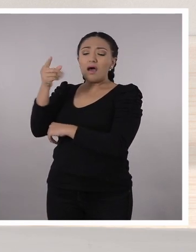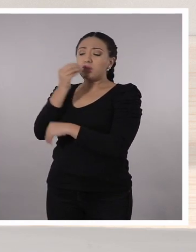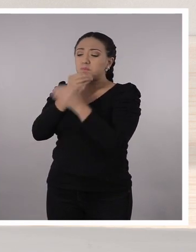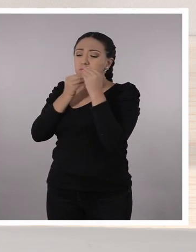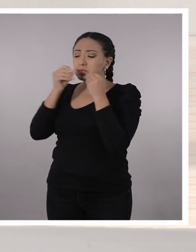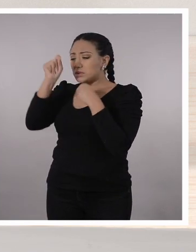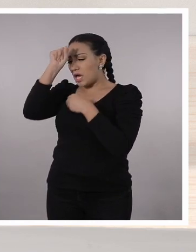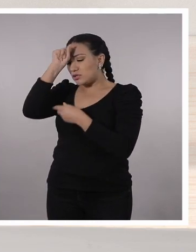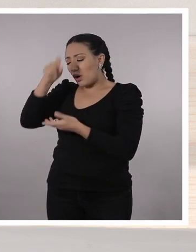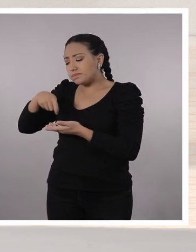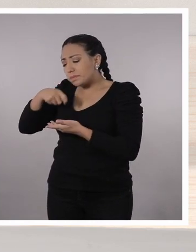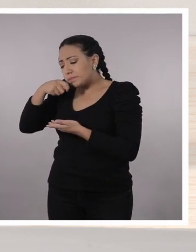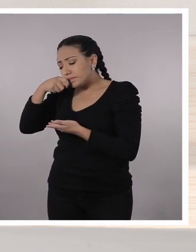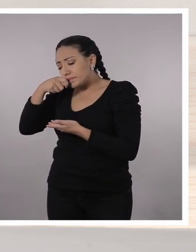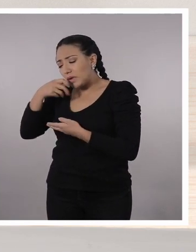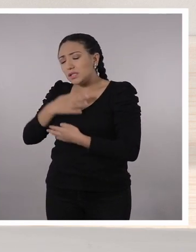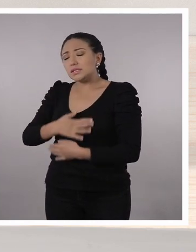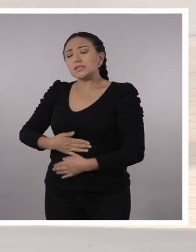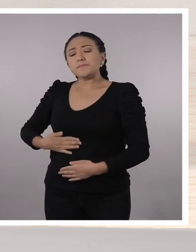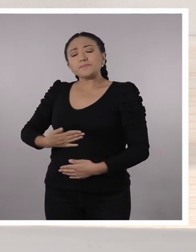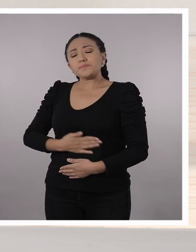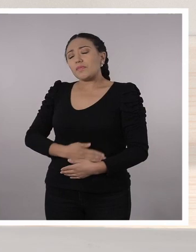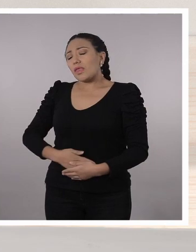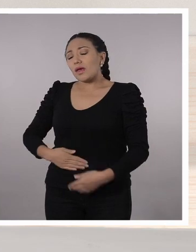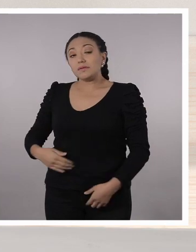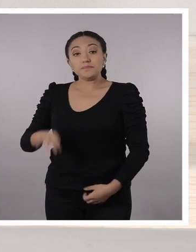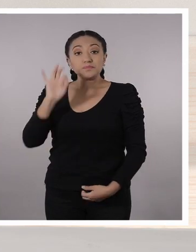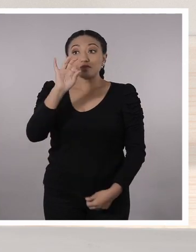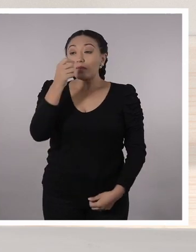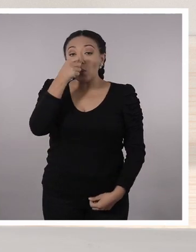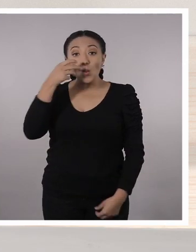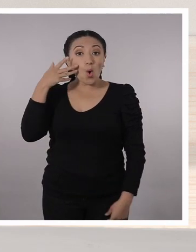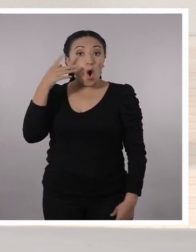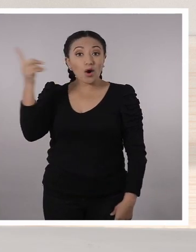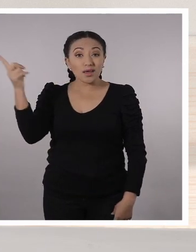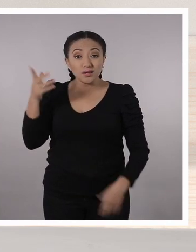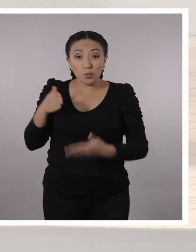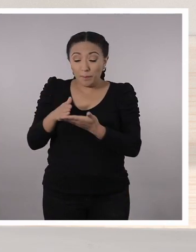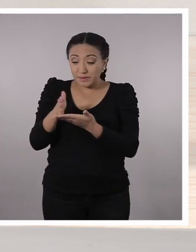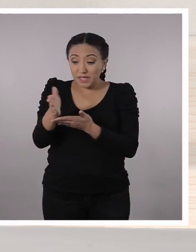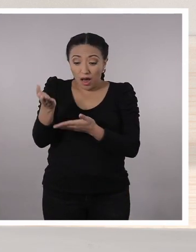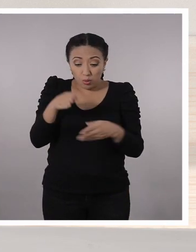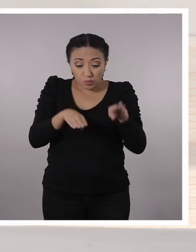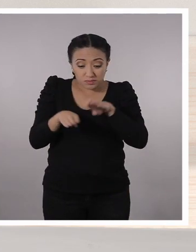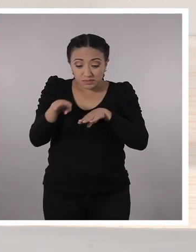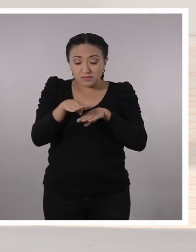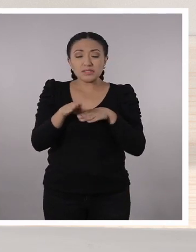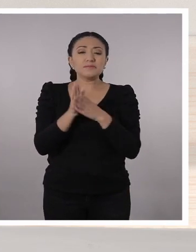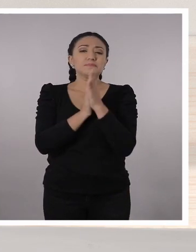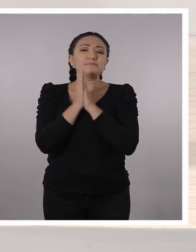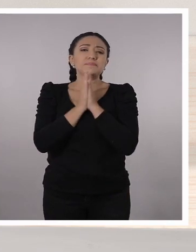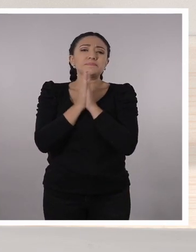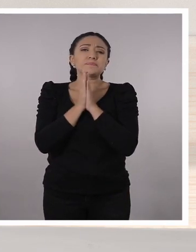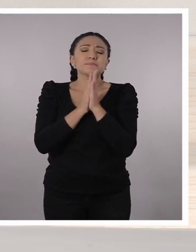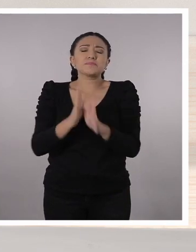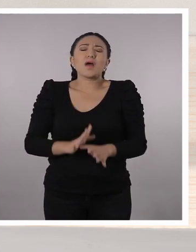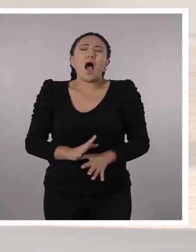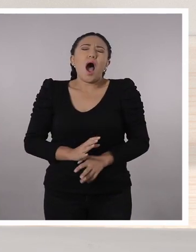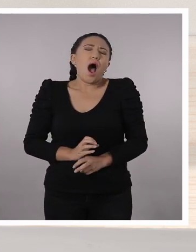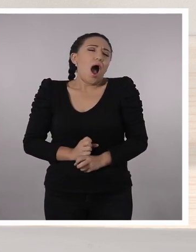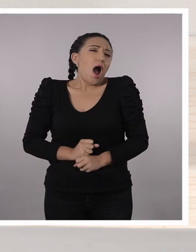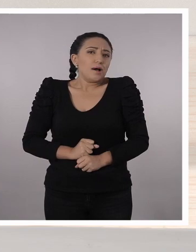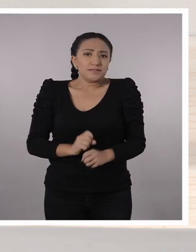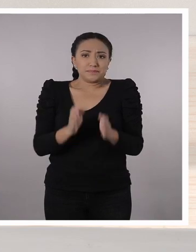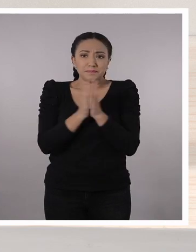hornado. O en la Amazonía, un maito. ¡Ay, qué rico! Ya me dio mucha